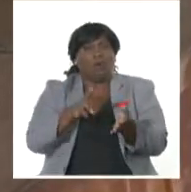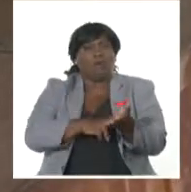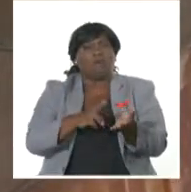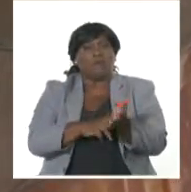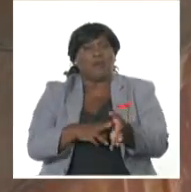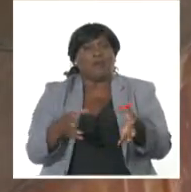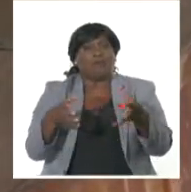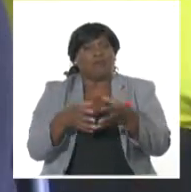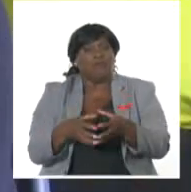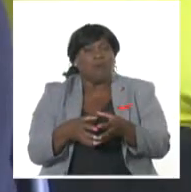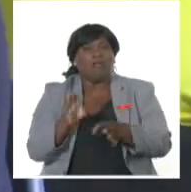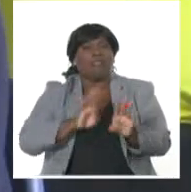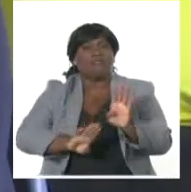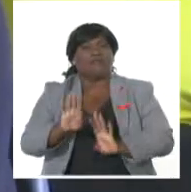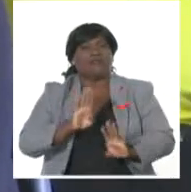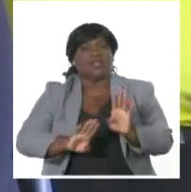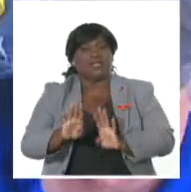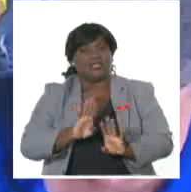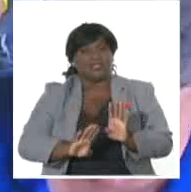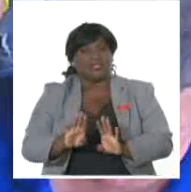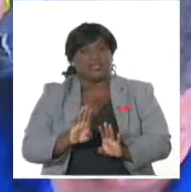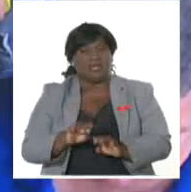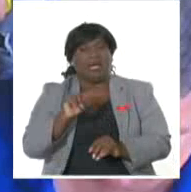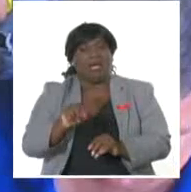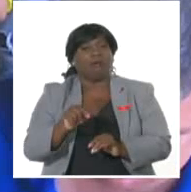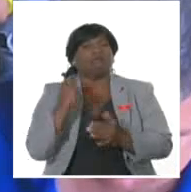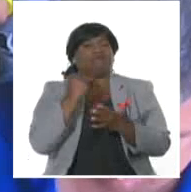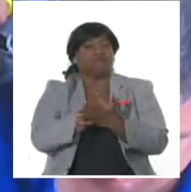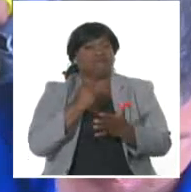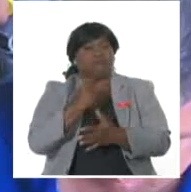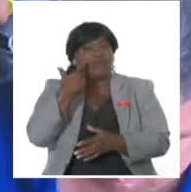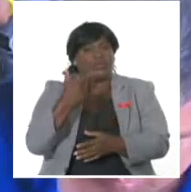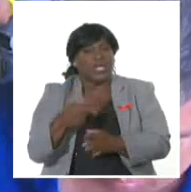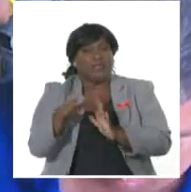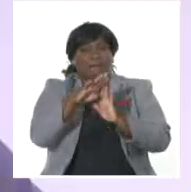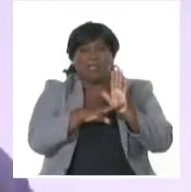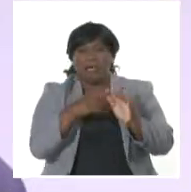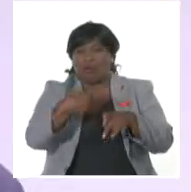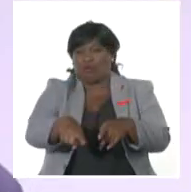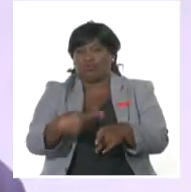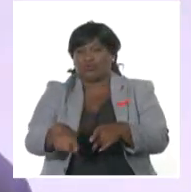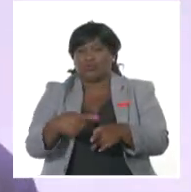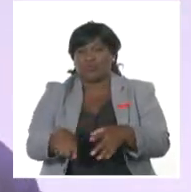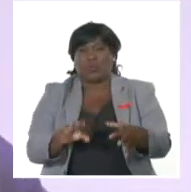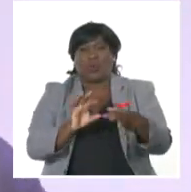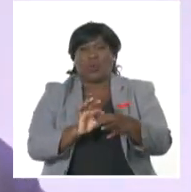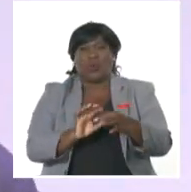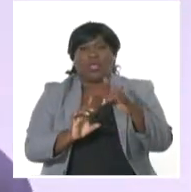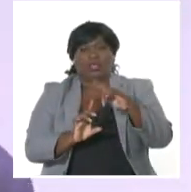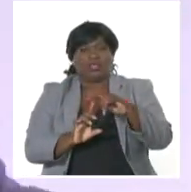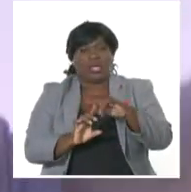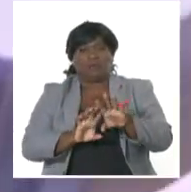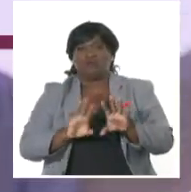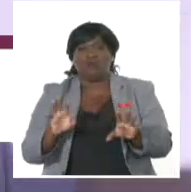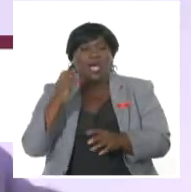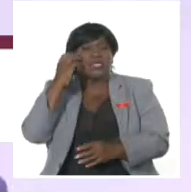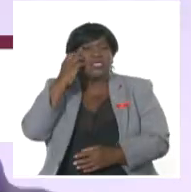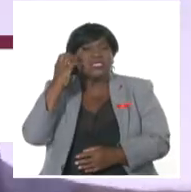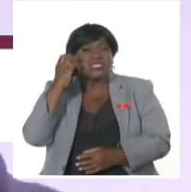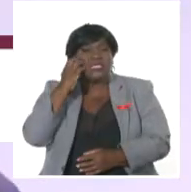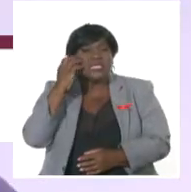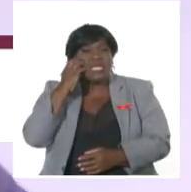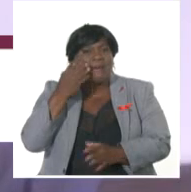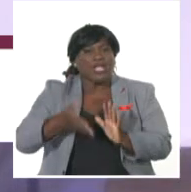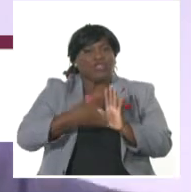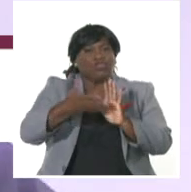decisores de dependencias provinciales, aprueban importantes medidas. En Guantánamo, en el procedimiento, hay un nivel de recursos